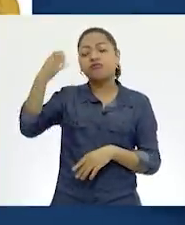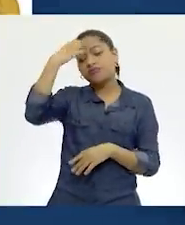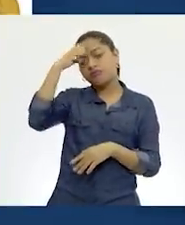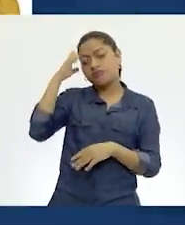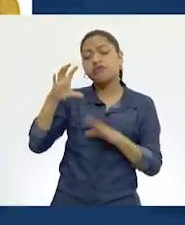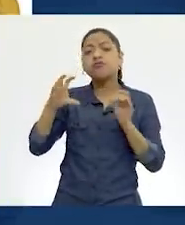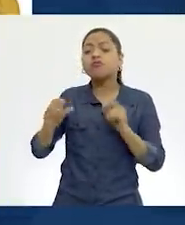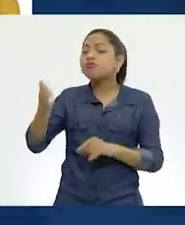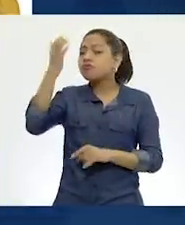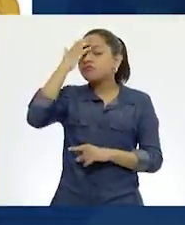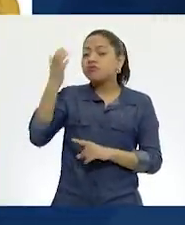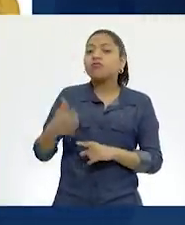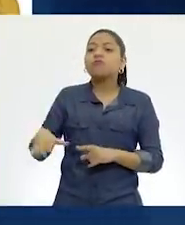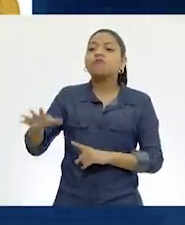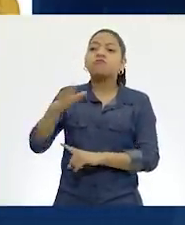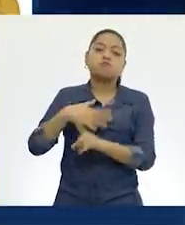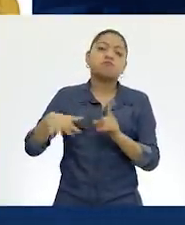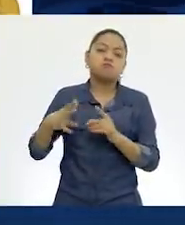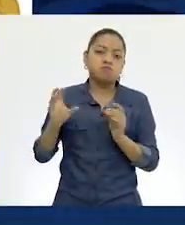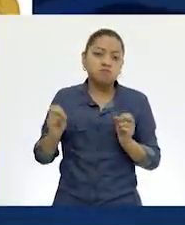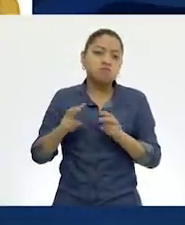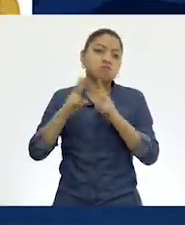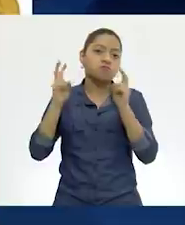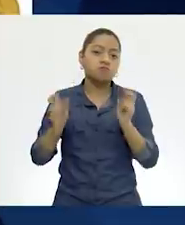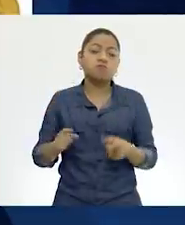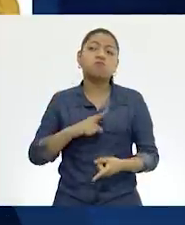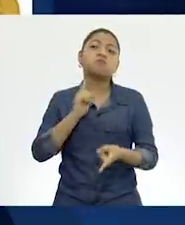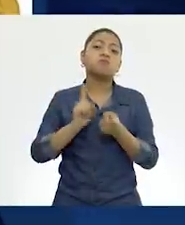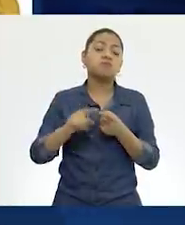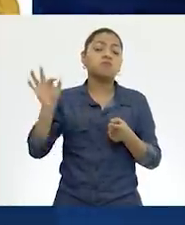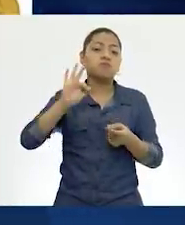que tenga sobre el tema. El